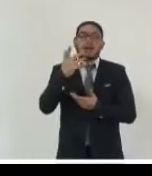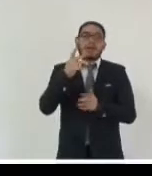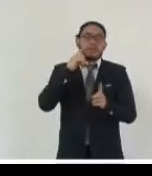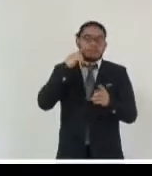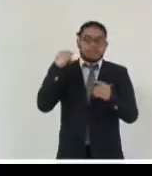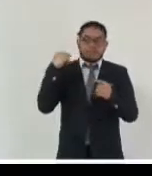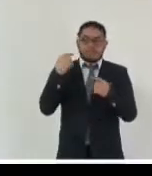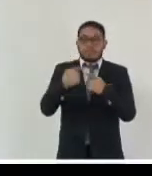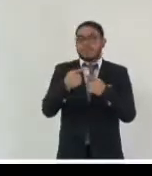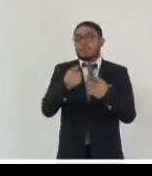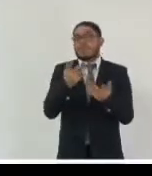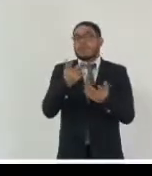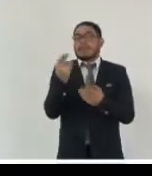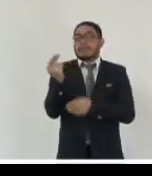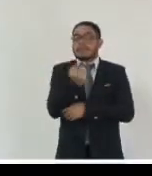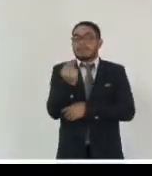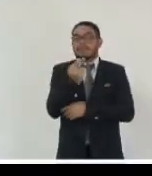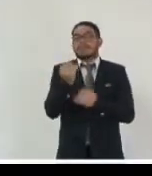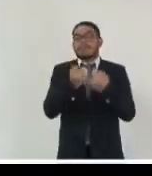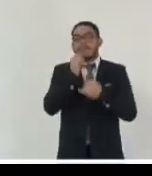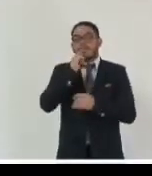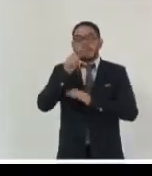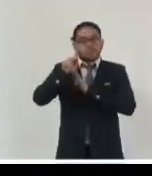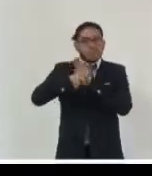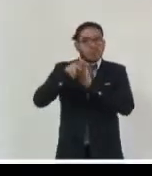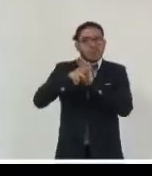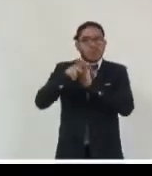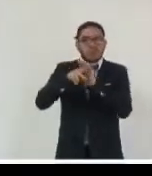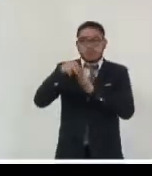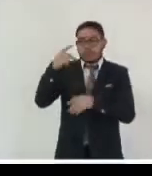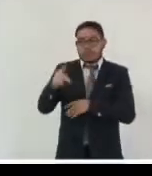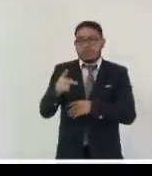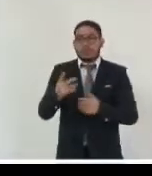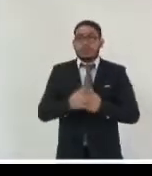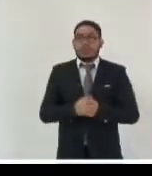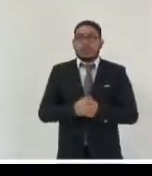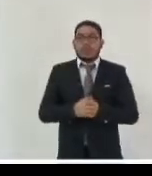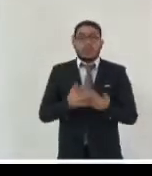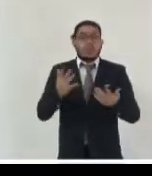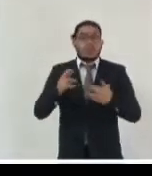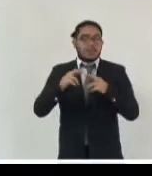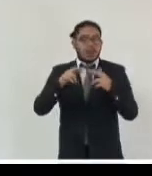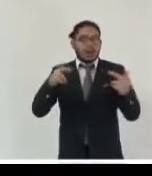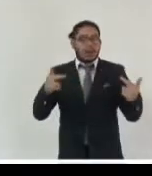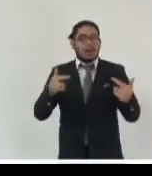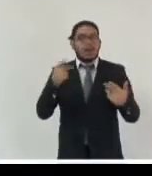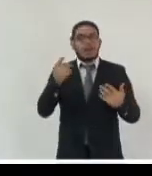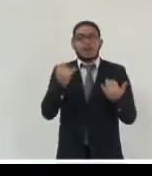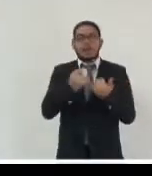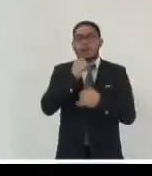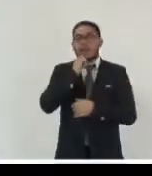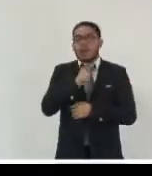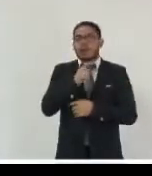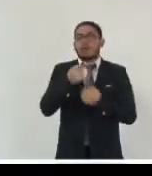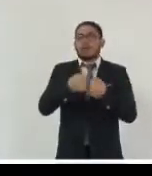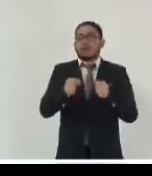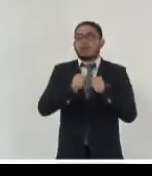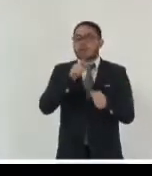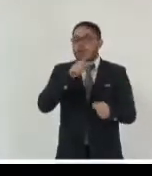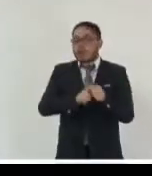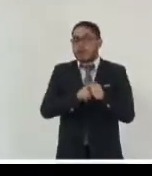bajadas de directrices de herramientas protocolos guías manuales etcétera pero es un marco general legal